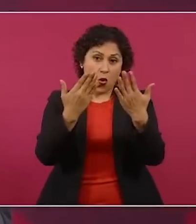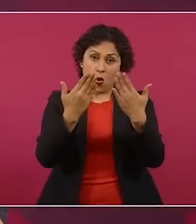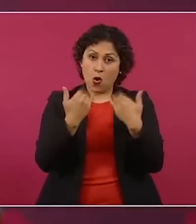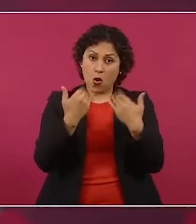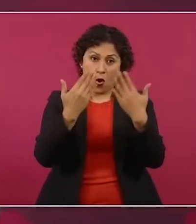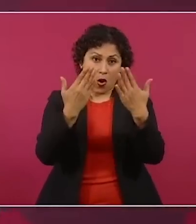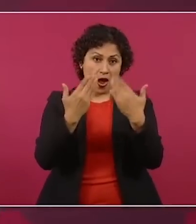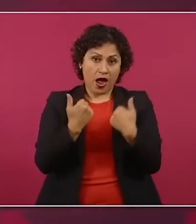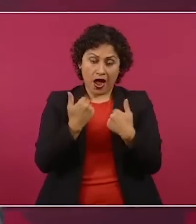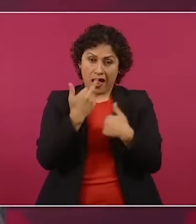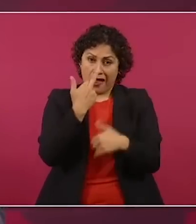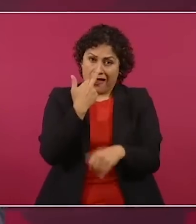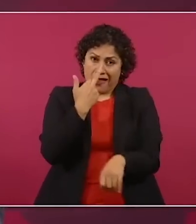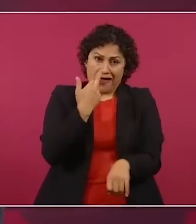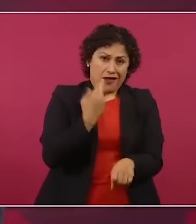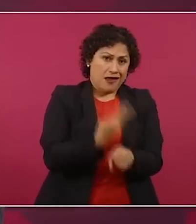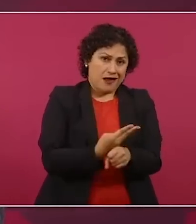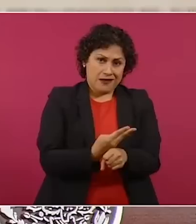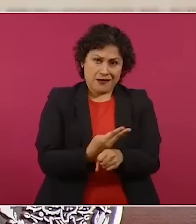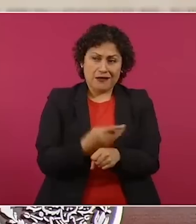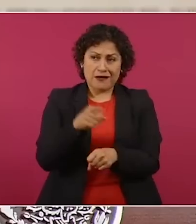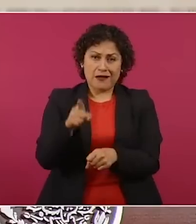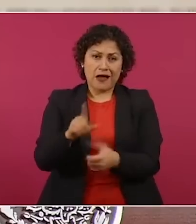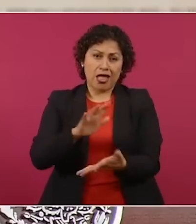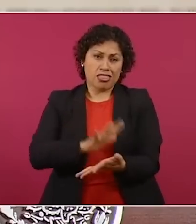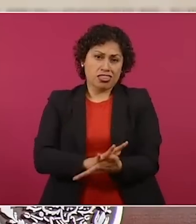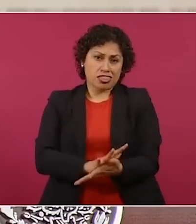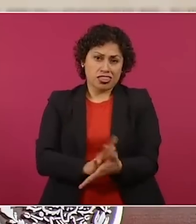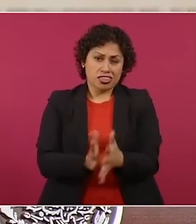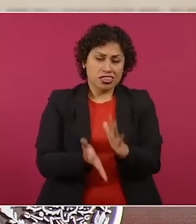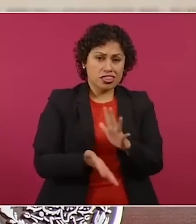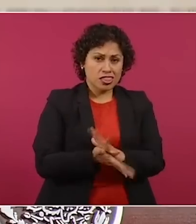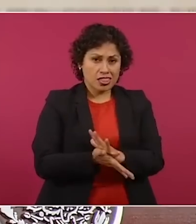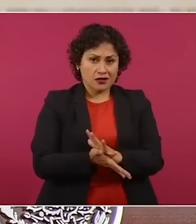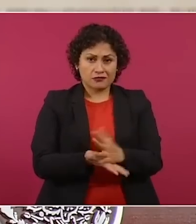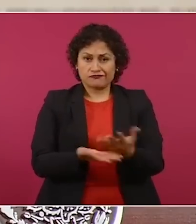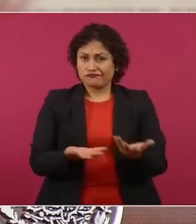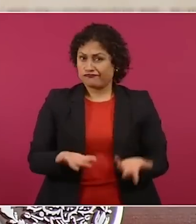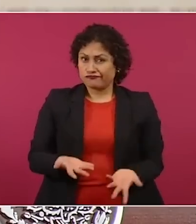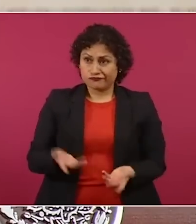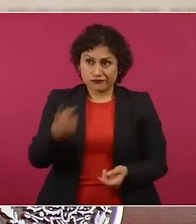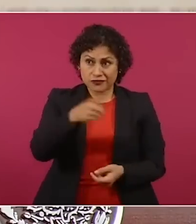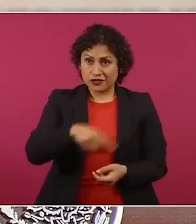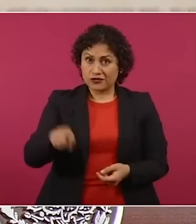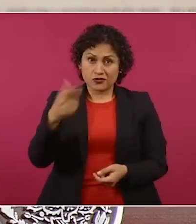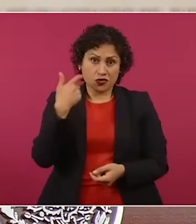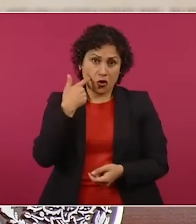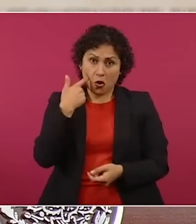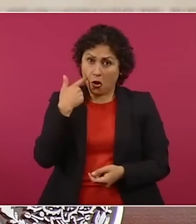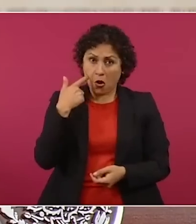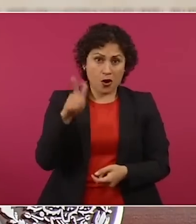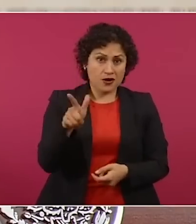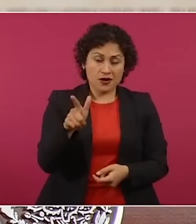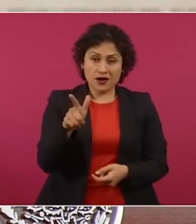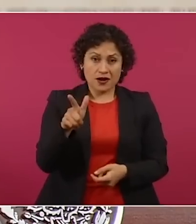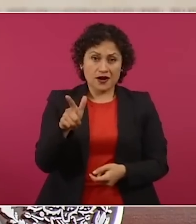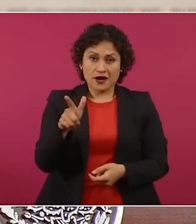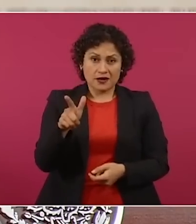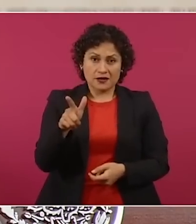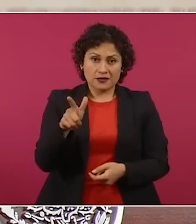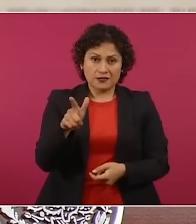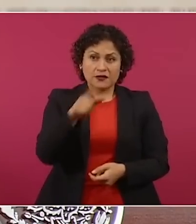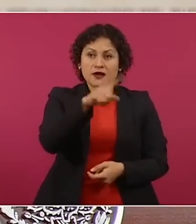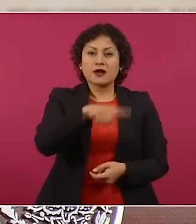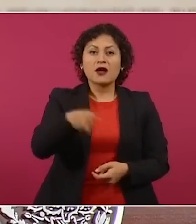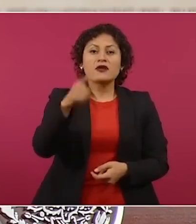sectaria, mafiosa, que no quisieran que se hiciera